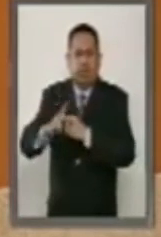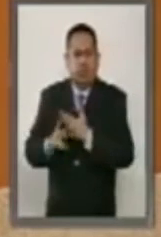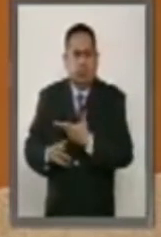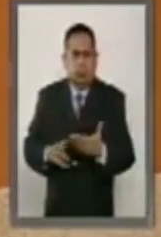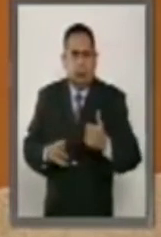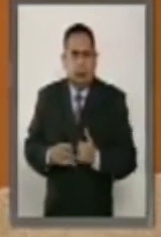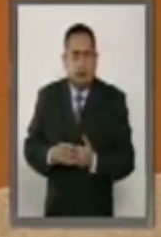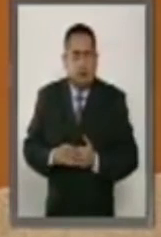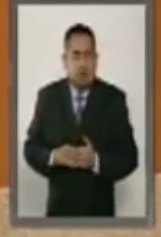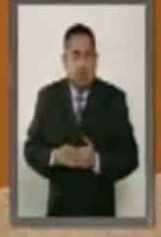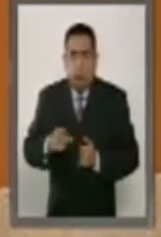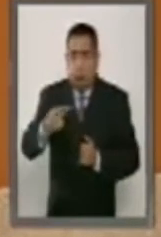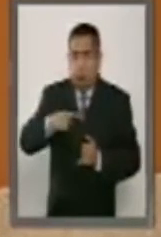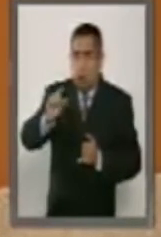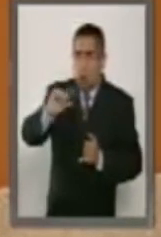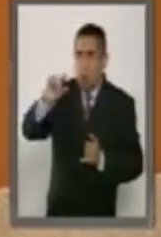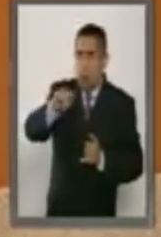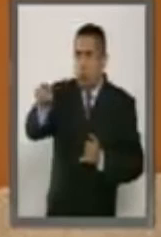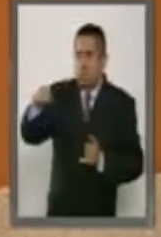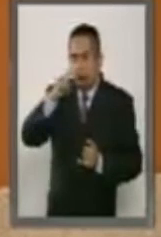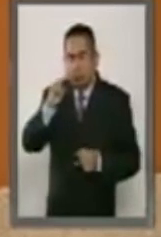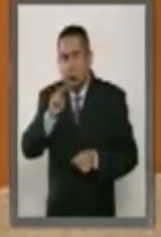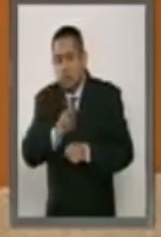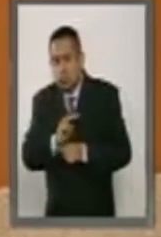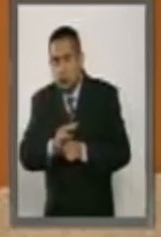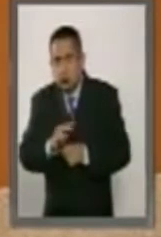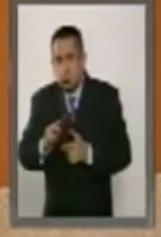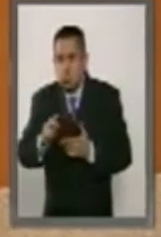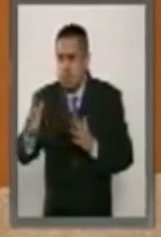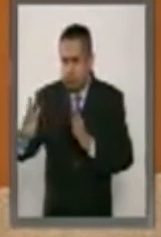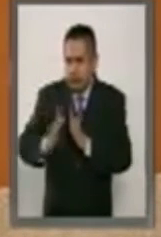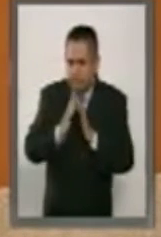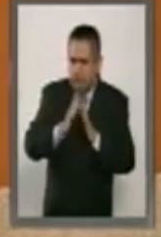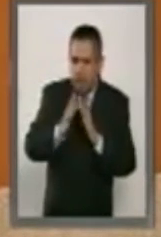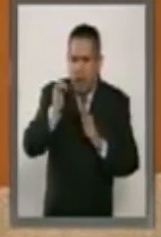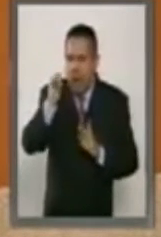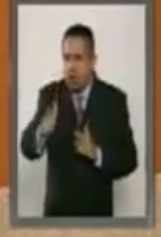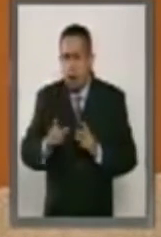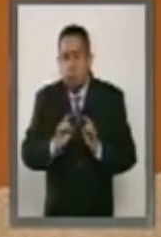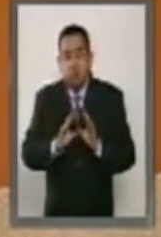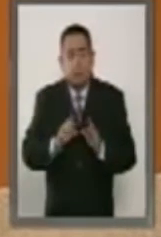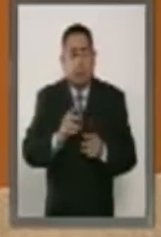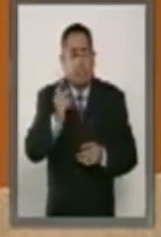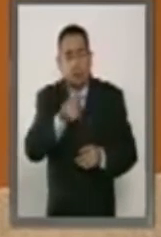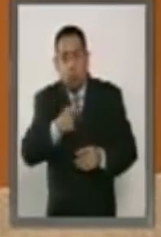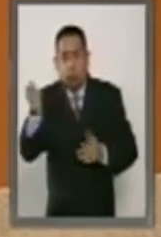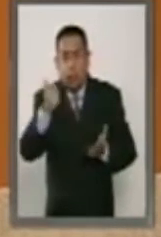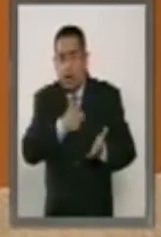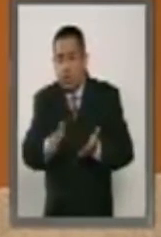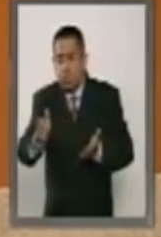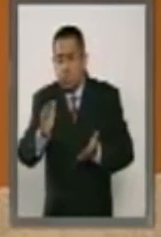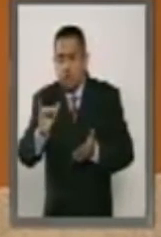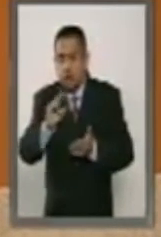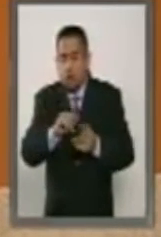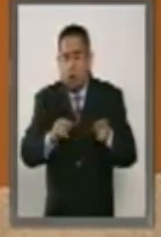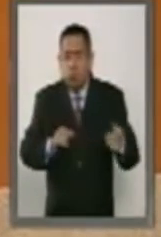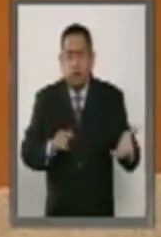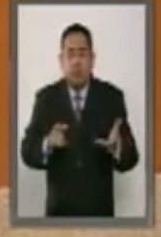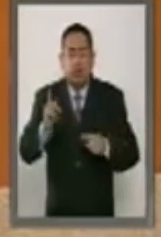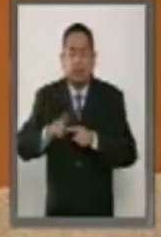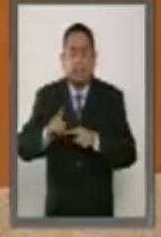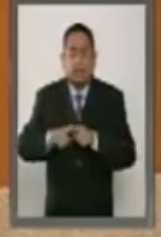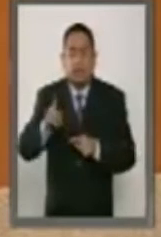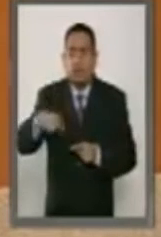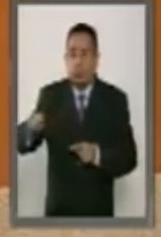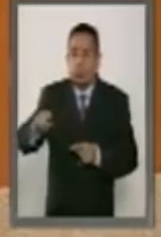Las autoridades que debieran resolver, en todo caso, sobre la expulsión de un extranjero deben ser